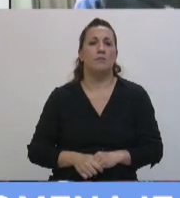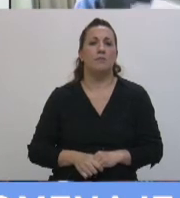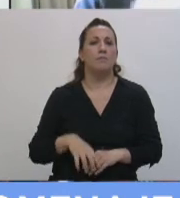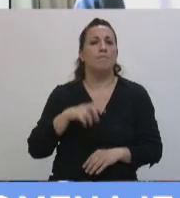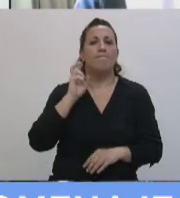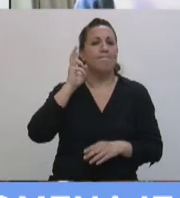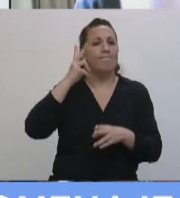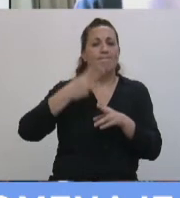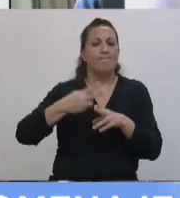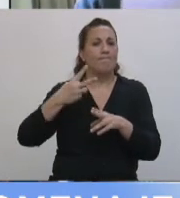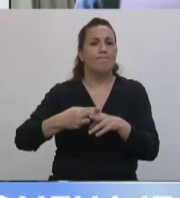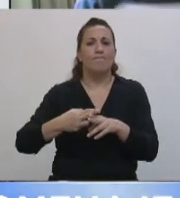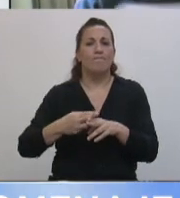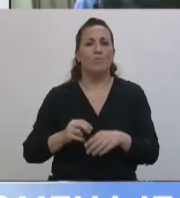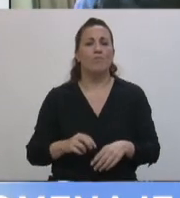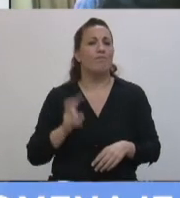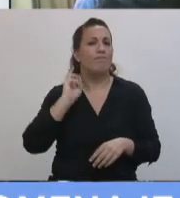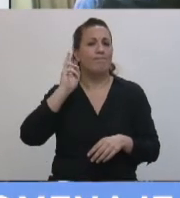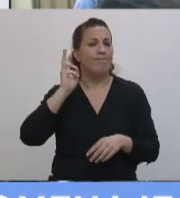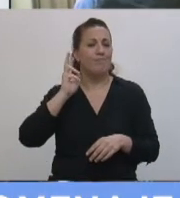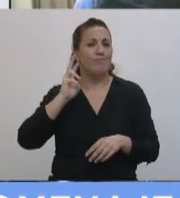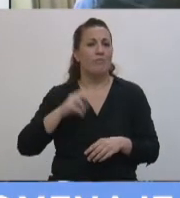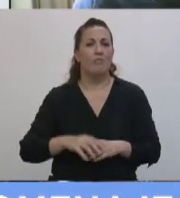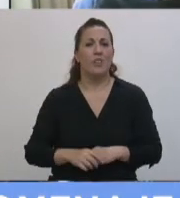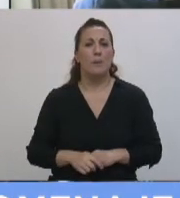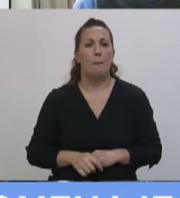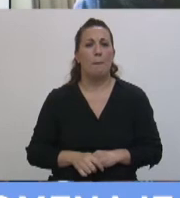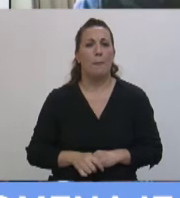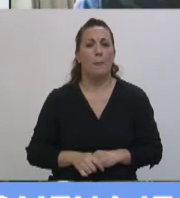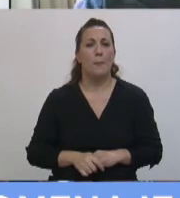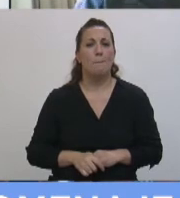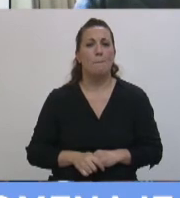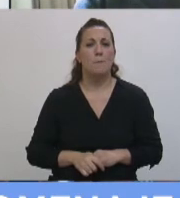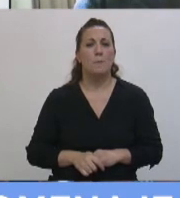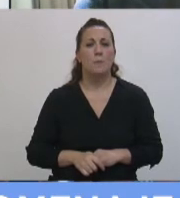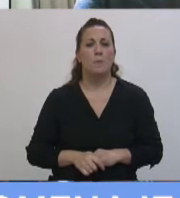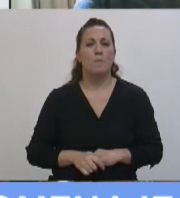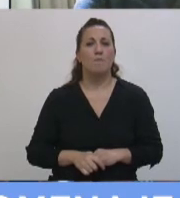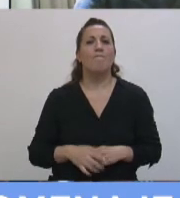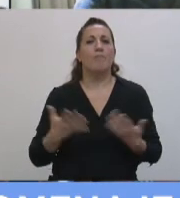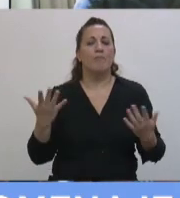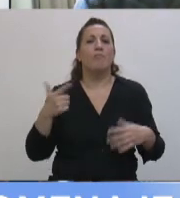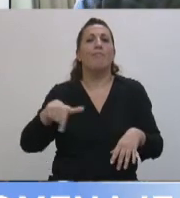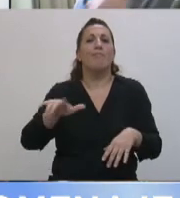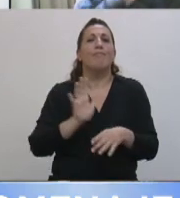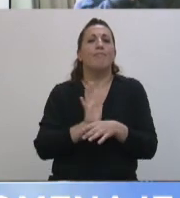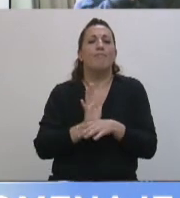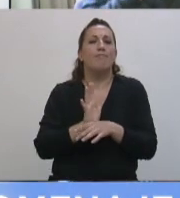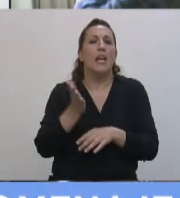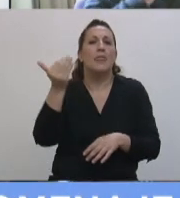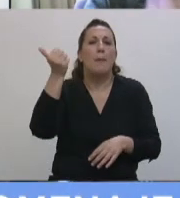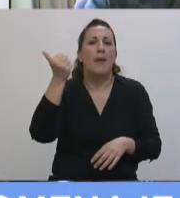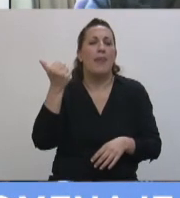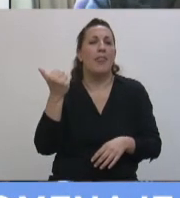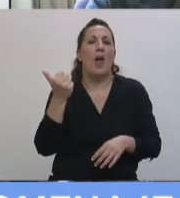para convertirse realmente en una persona que, diríamos, movió en su despedida a todos los sectores de la sociedad, e